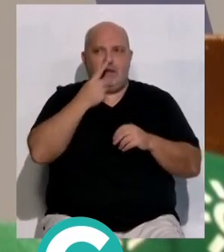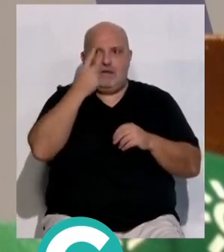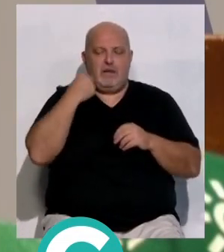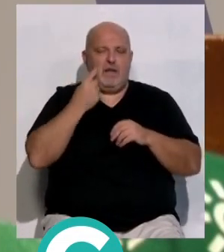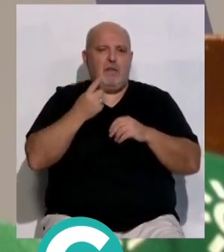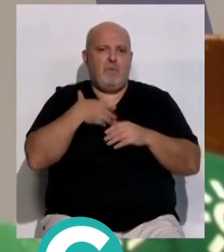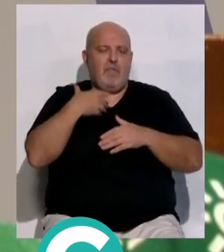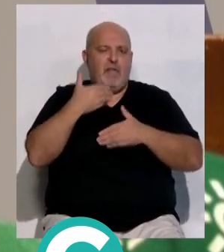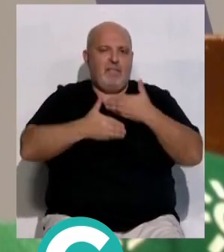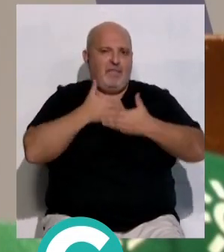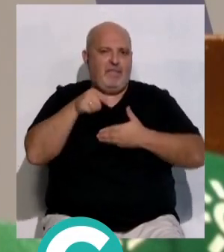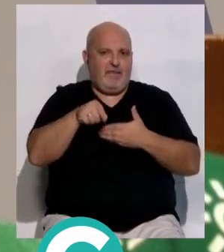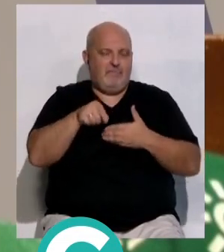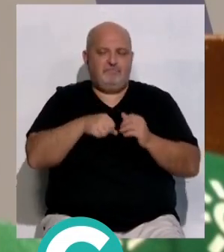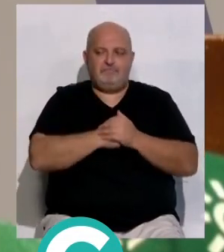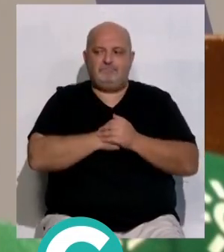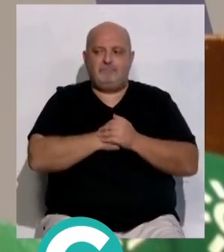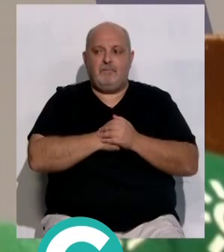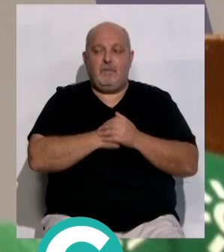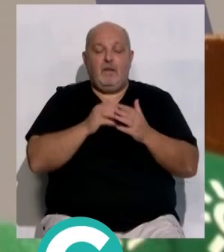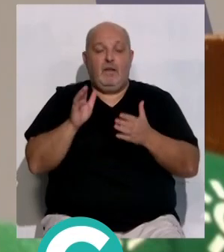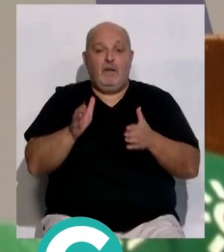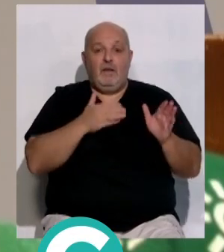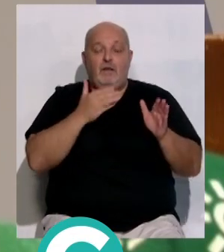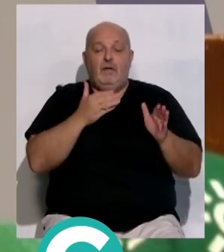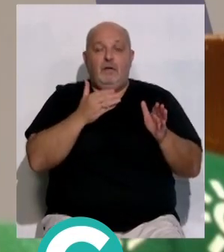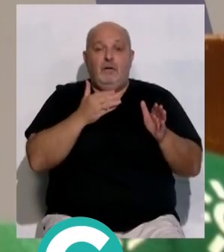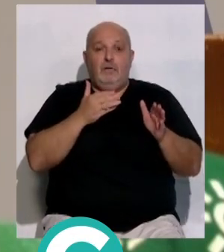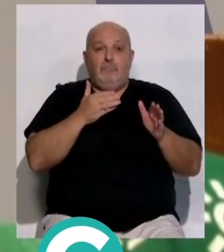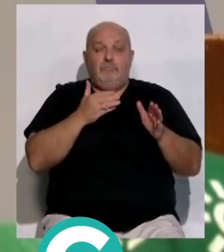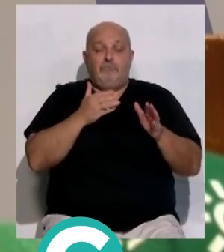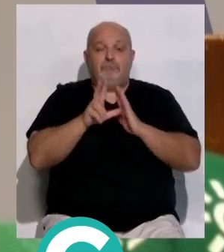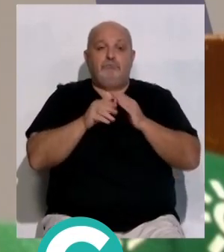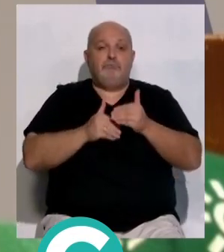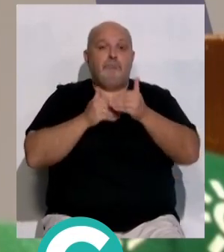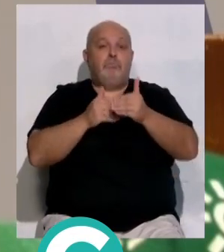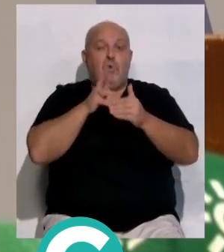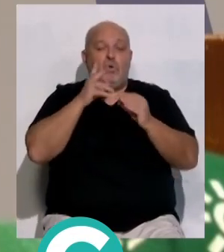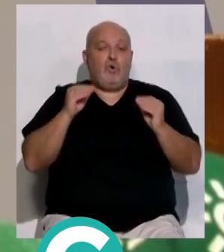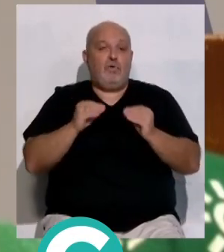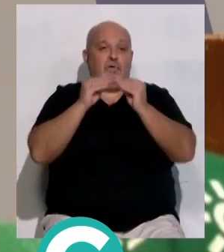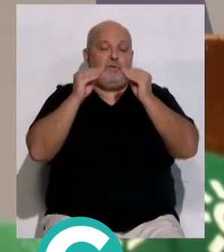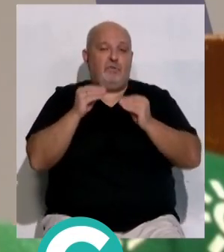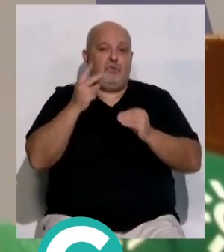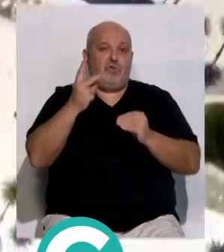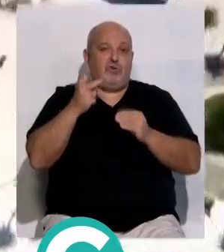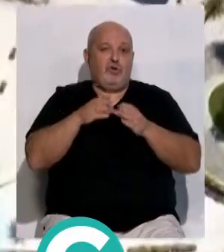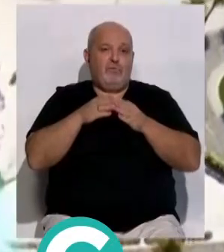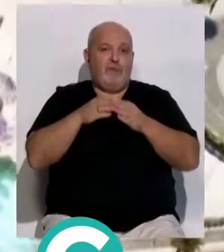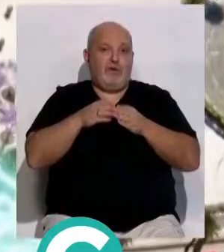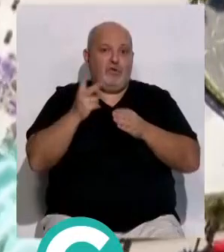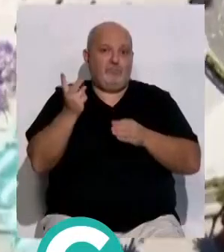se podía hacer. Y luego tuvimos que retrasarlo porque coincidían las dos regatas.